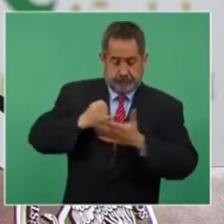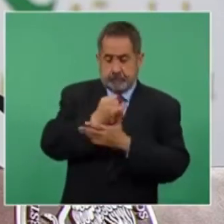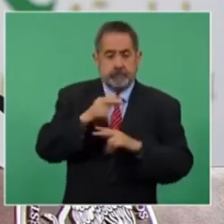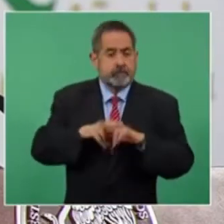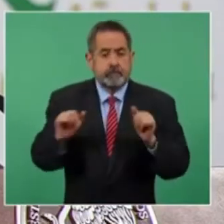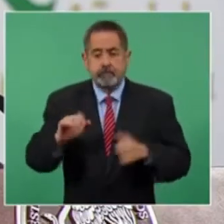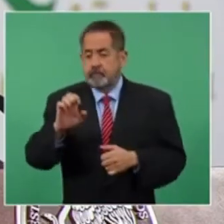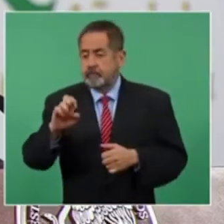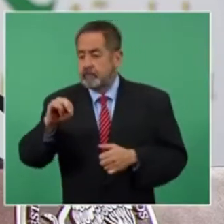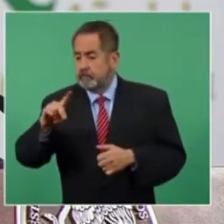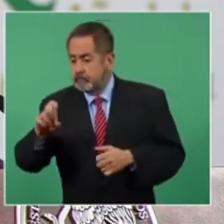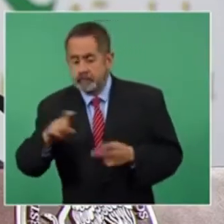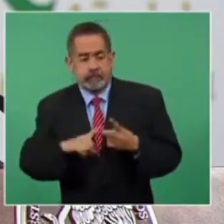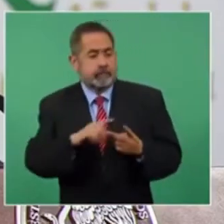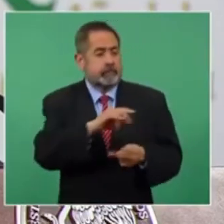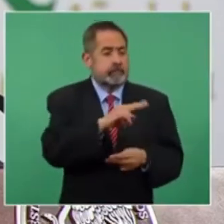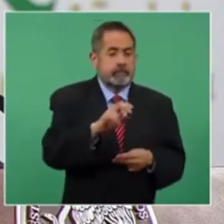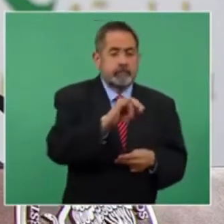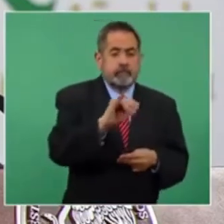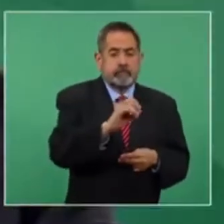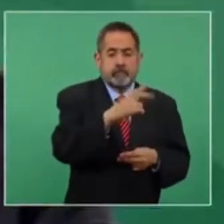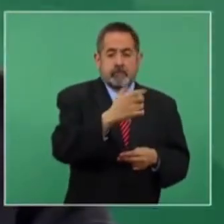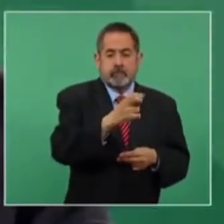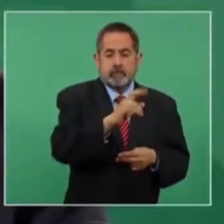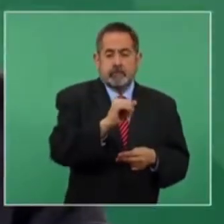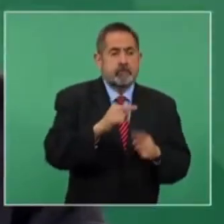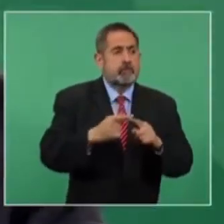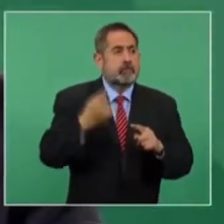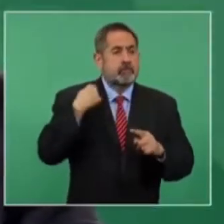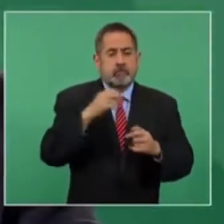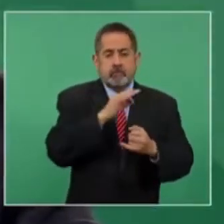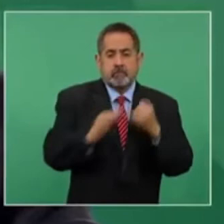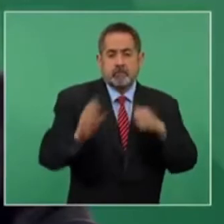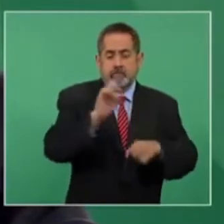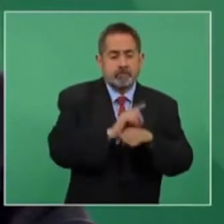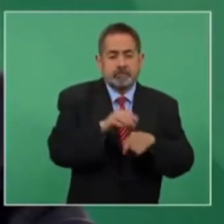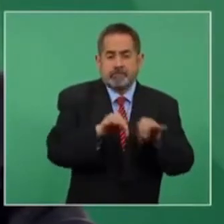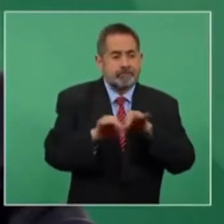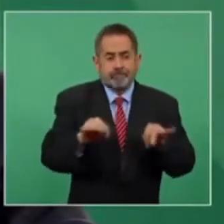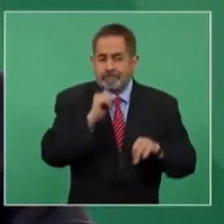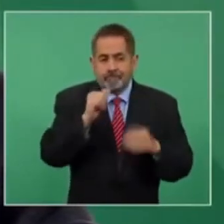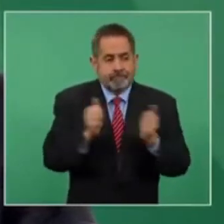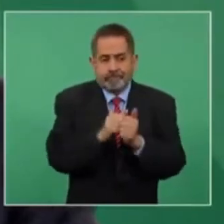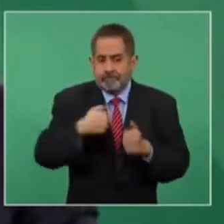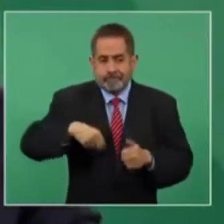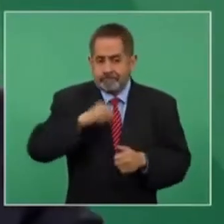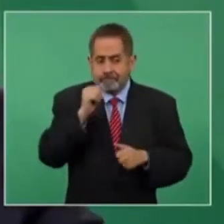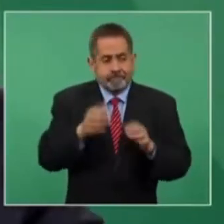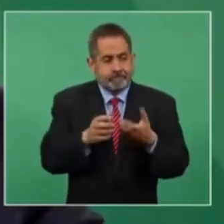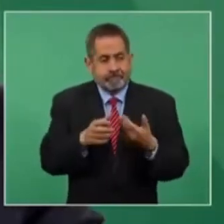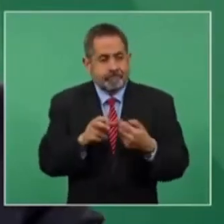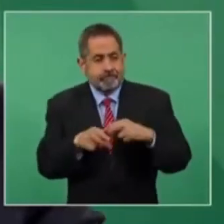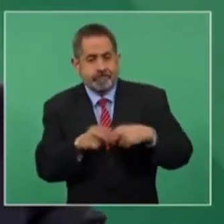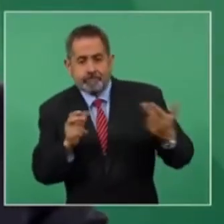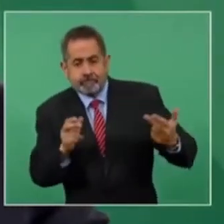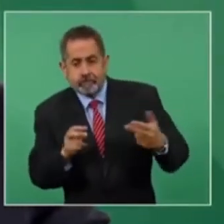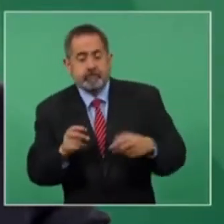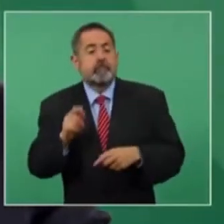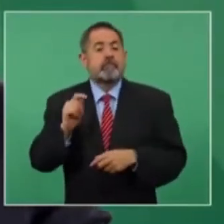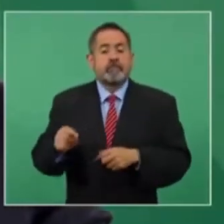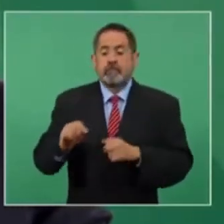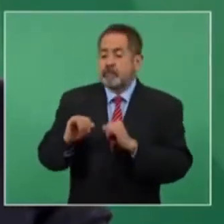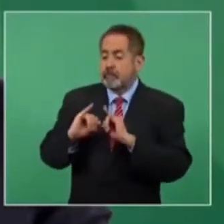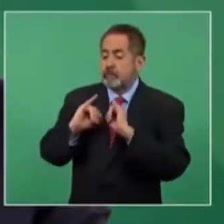ni Enrique Erazoque ni Jorge Ruiz que a partir del último de este mes ya no estará con nosotros, sino las define la Junta de